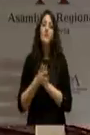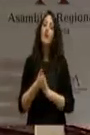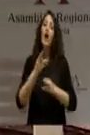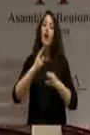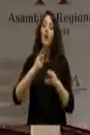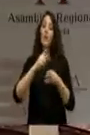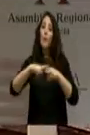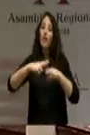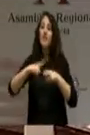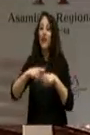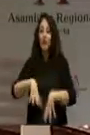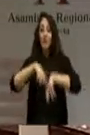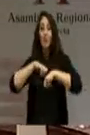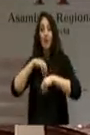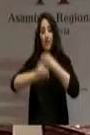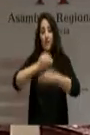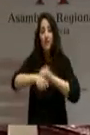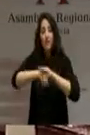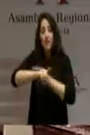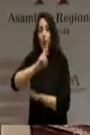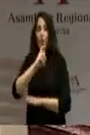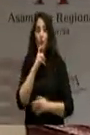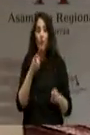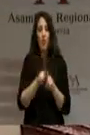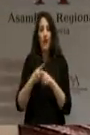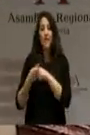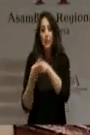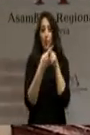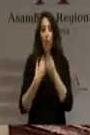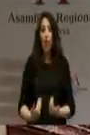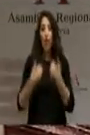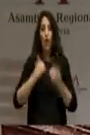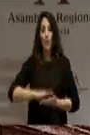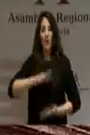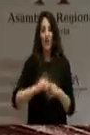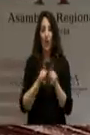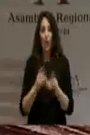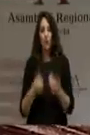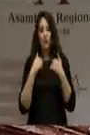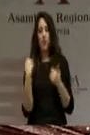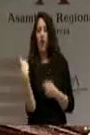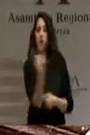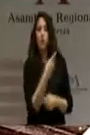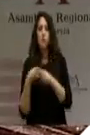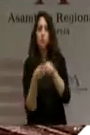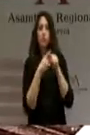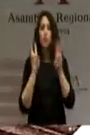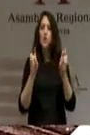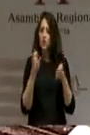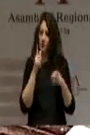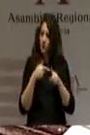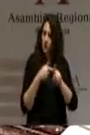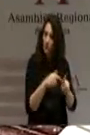el Gobierno regional? ¿Es esa la razón de la nueva distribución de competencias en su nuevo Gobierno? Usted, además, lanzó ayer una perla.